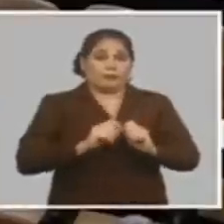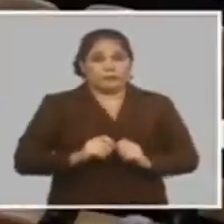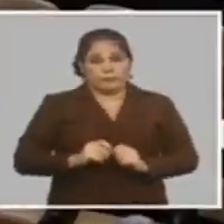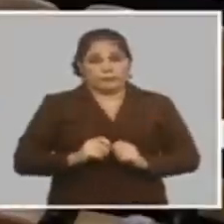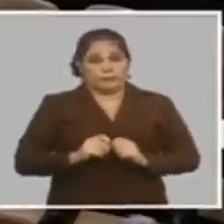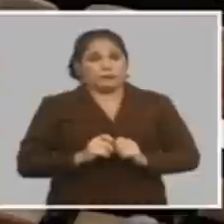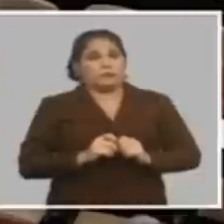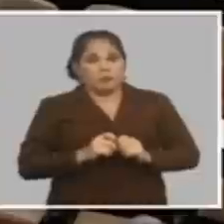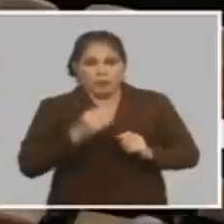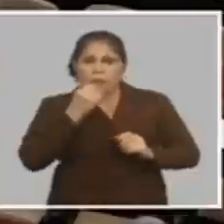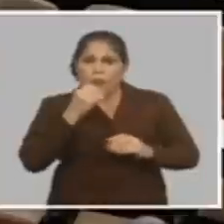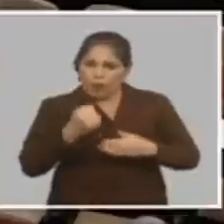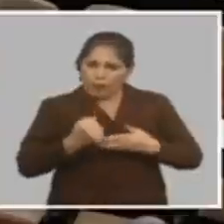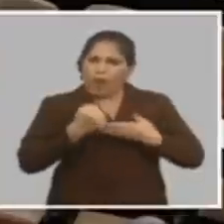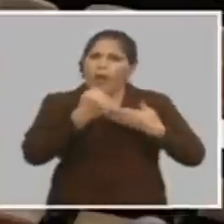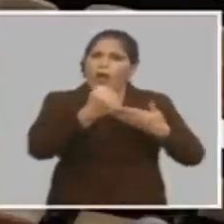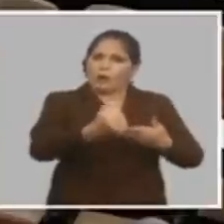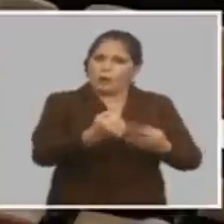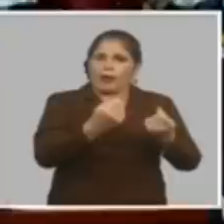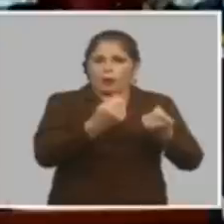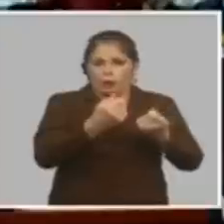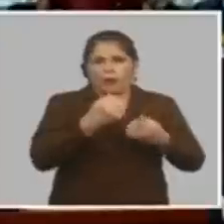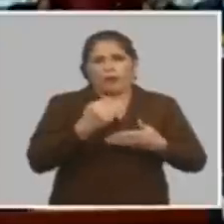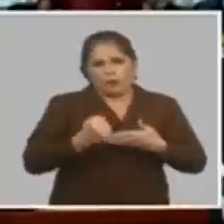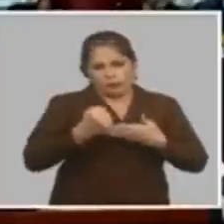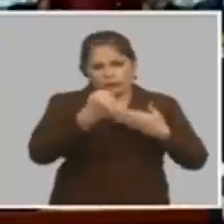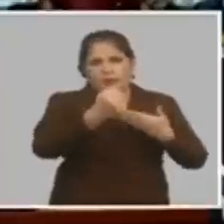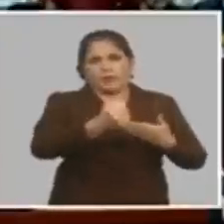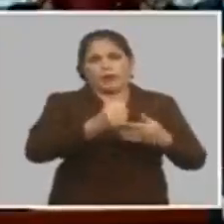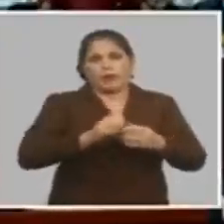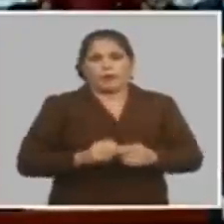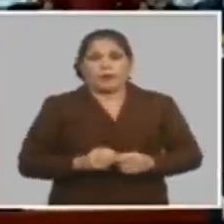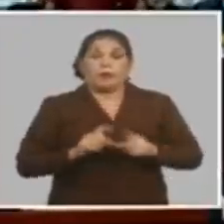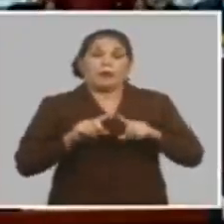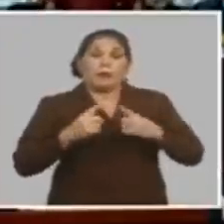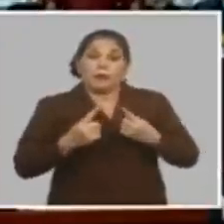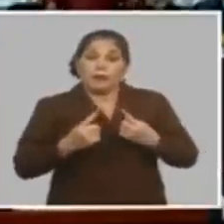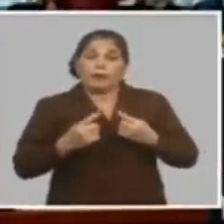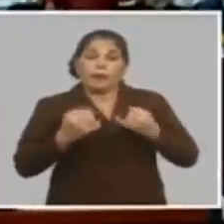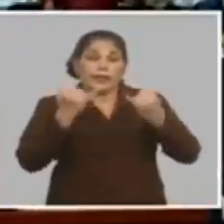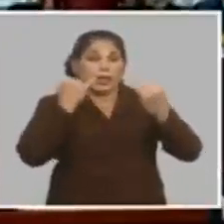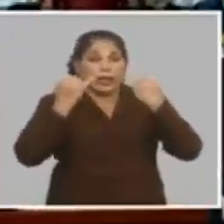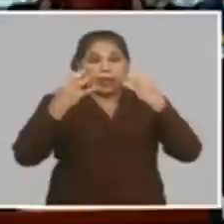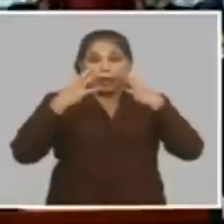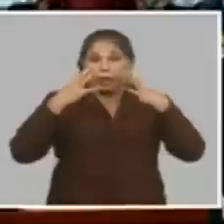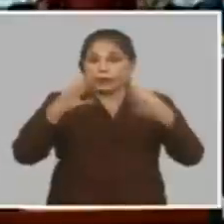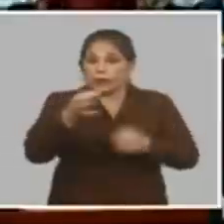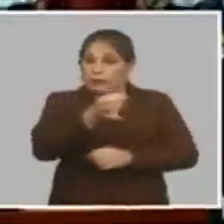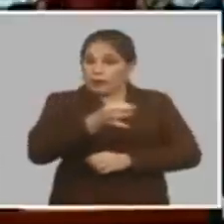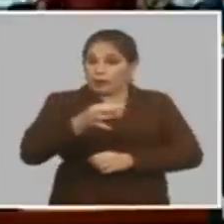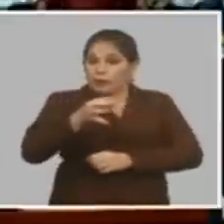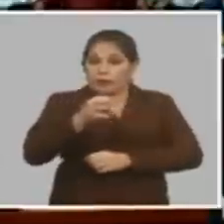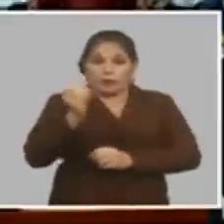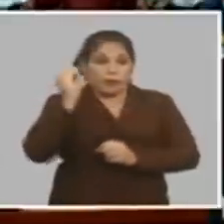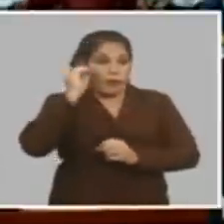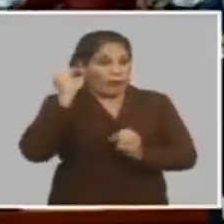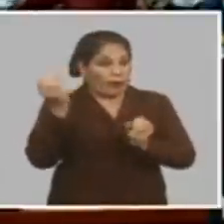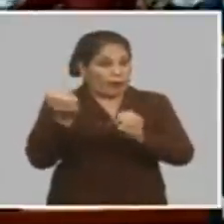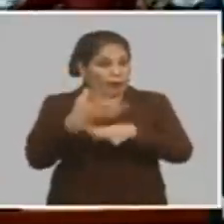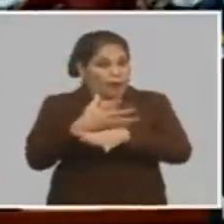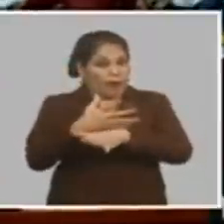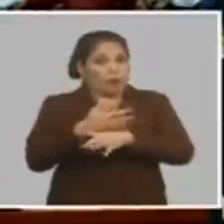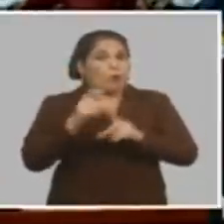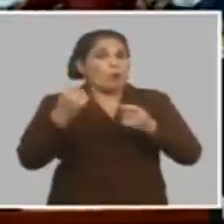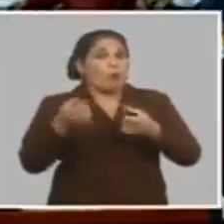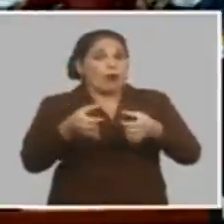y se va a ayudar económicamente lo que pasa que es importante en todos los municipios tenemos claro cuáles son